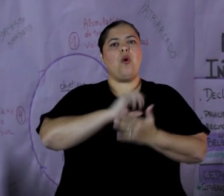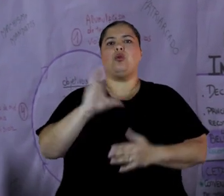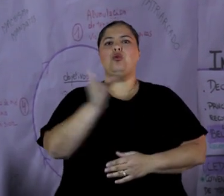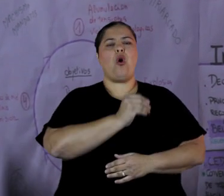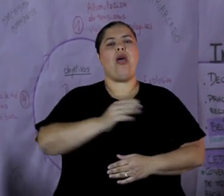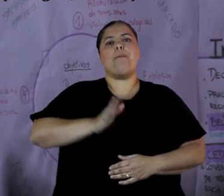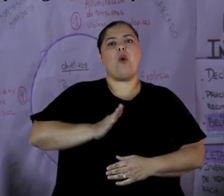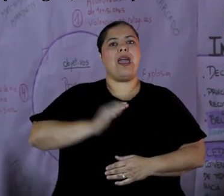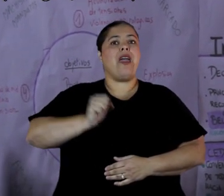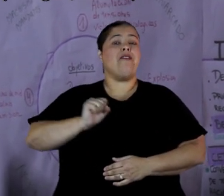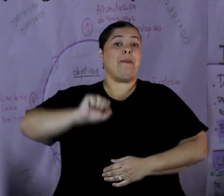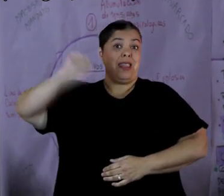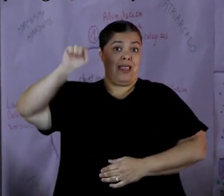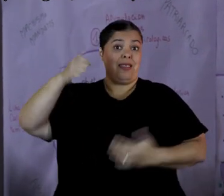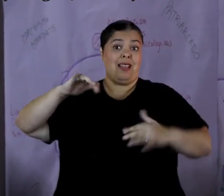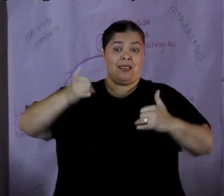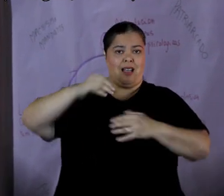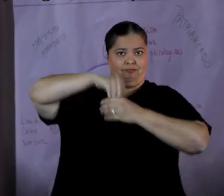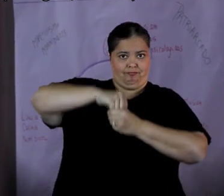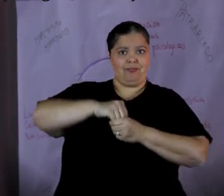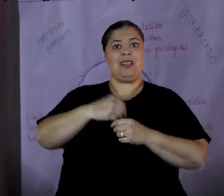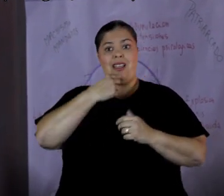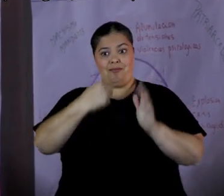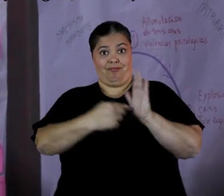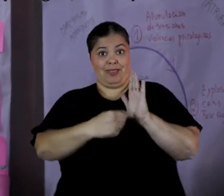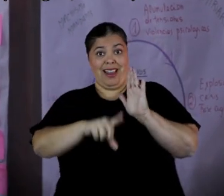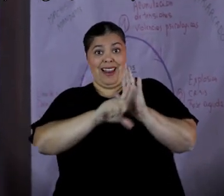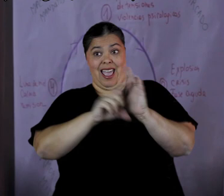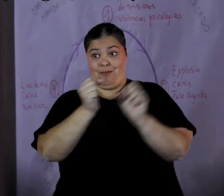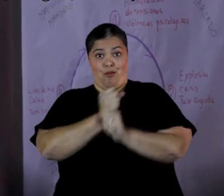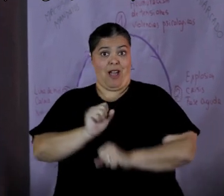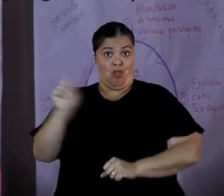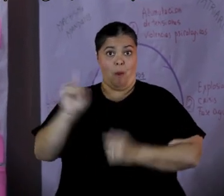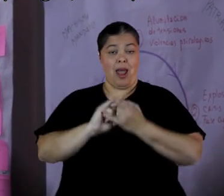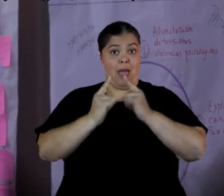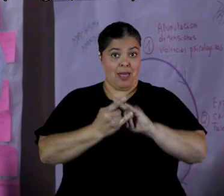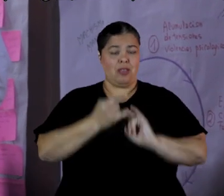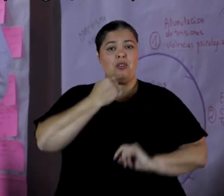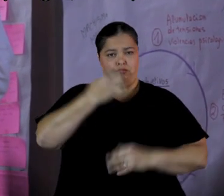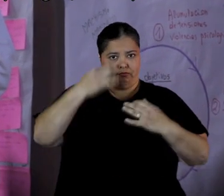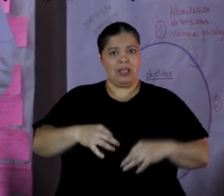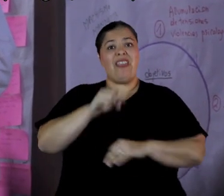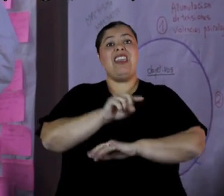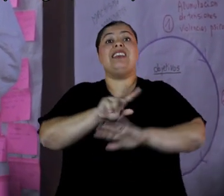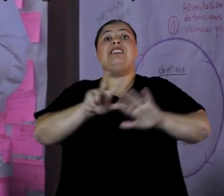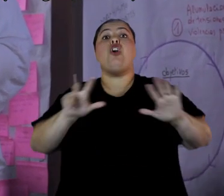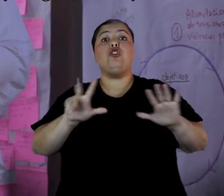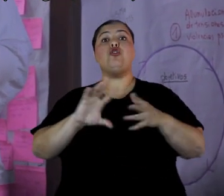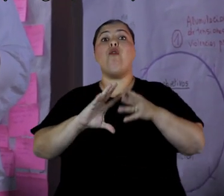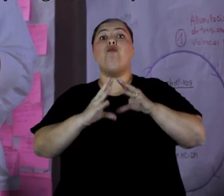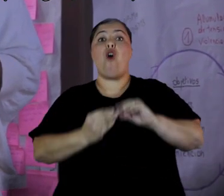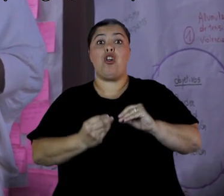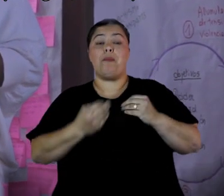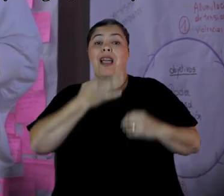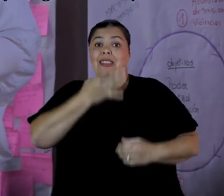introdujeron allí en la ley 19.580 en el Parlamento? Lograron 18 formas que el Estado uruguayo reconoce como